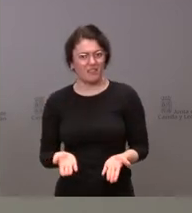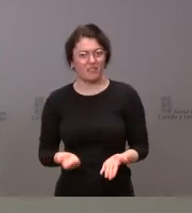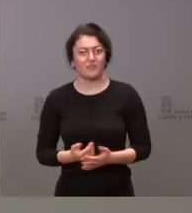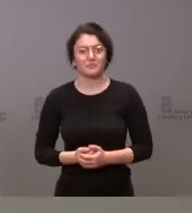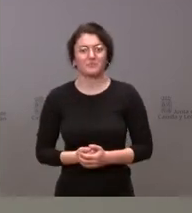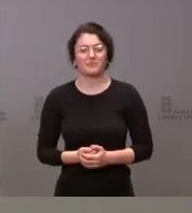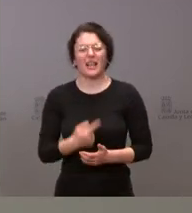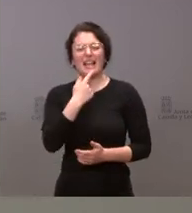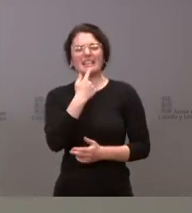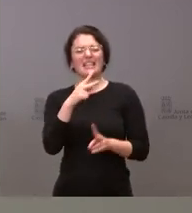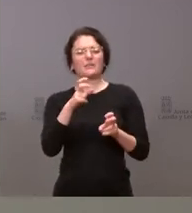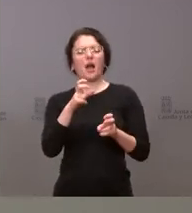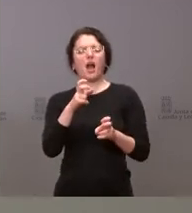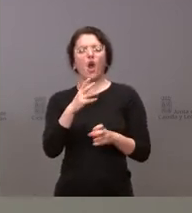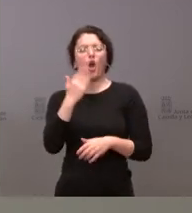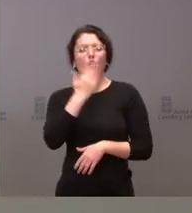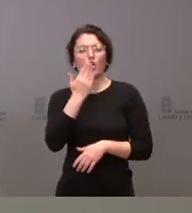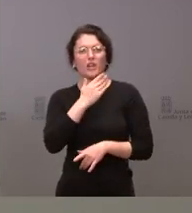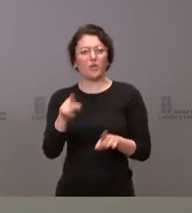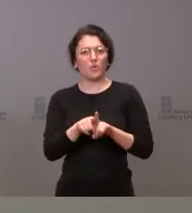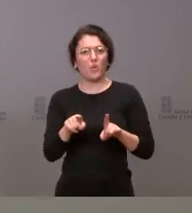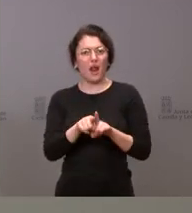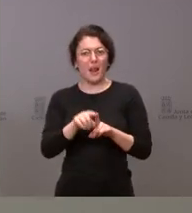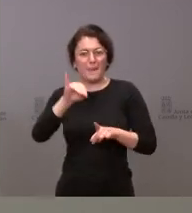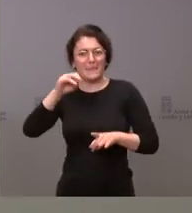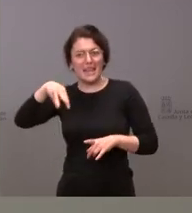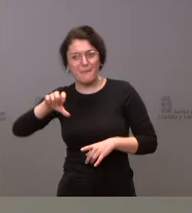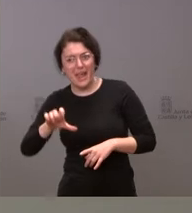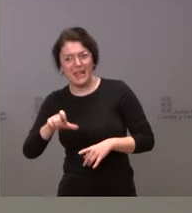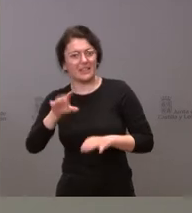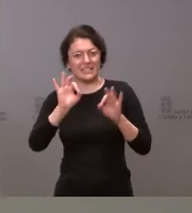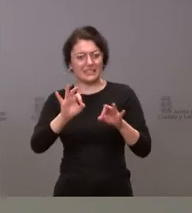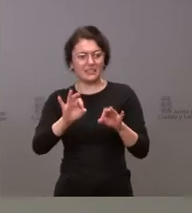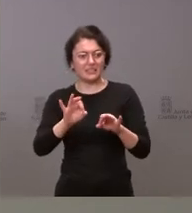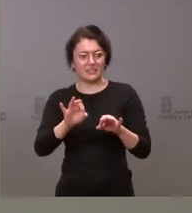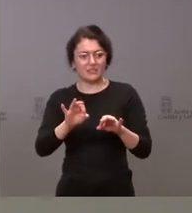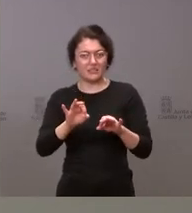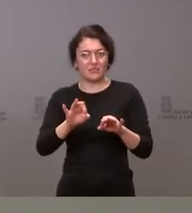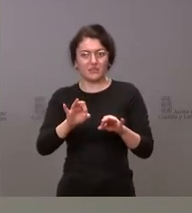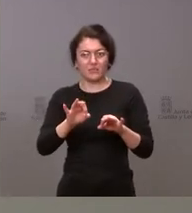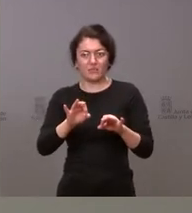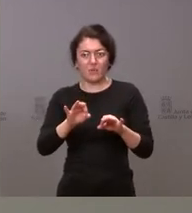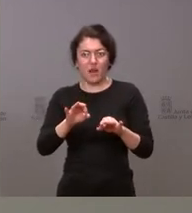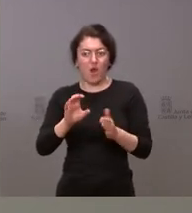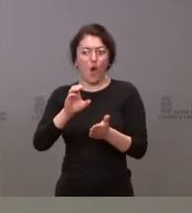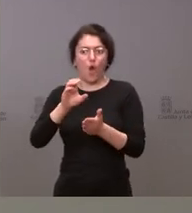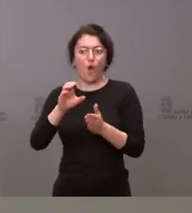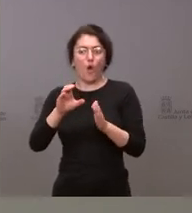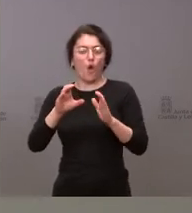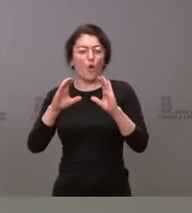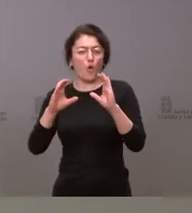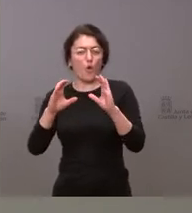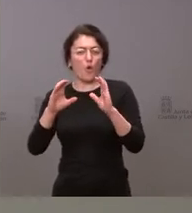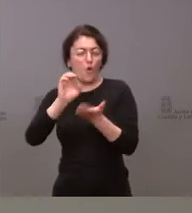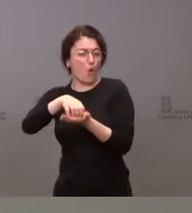es que son todas pymes los colegios privados, son pymes también. Prácticamente hay mucha más pyme que colegio privado. Y vuelvo a decir